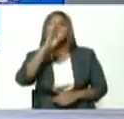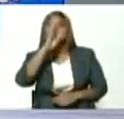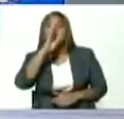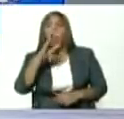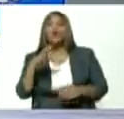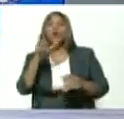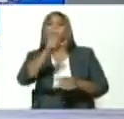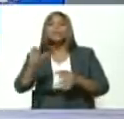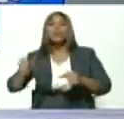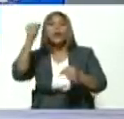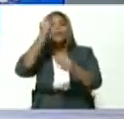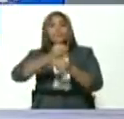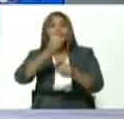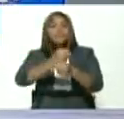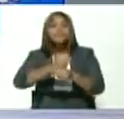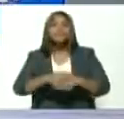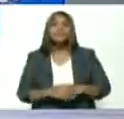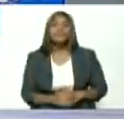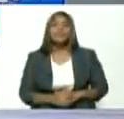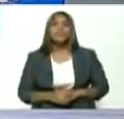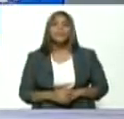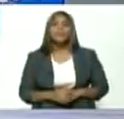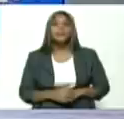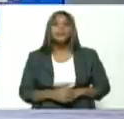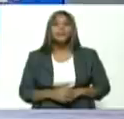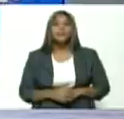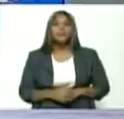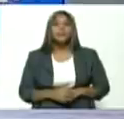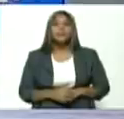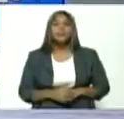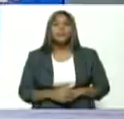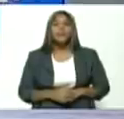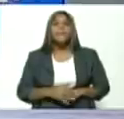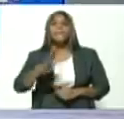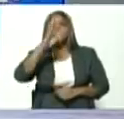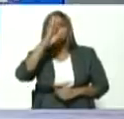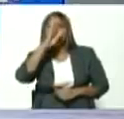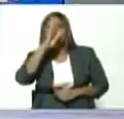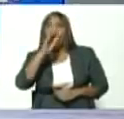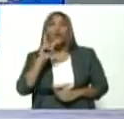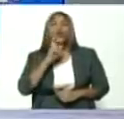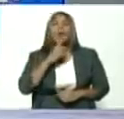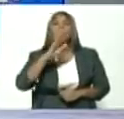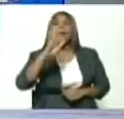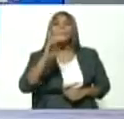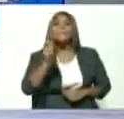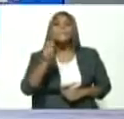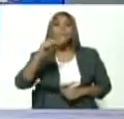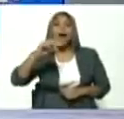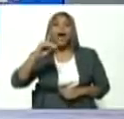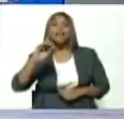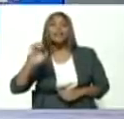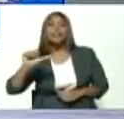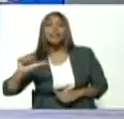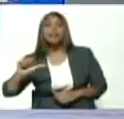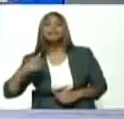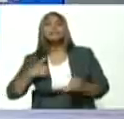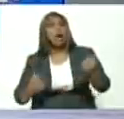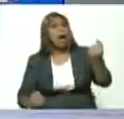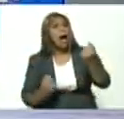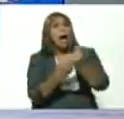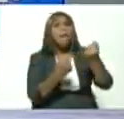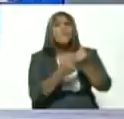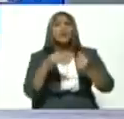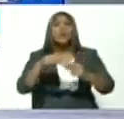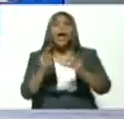Clase Obrera, con el Banco, con el Bande, estamos apoyando estos emprendimientos y he dado la orden en